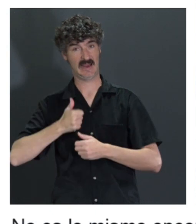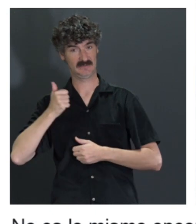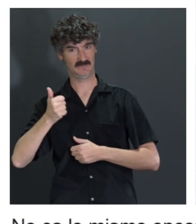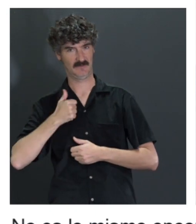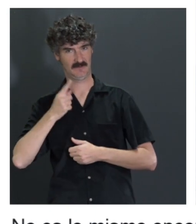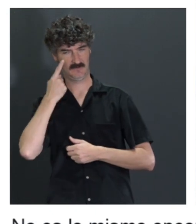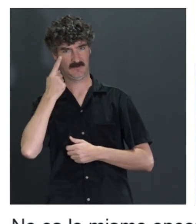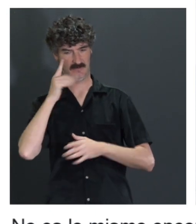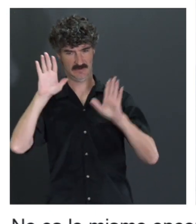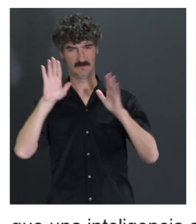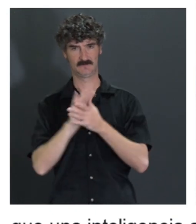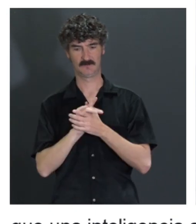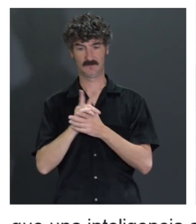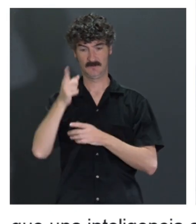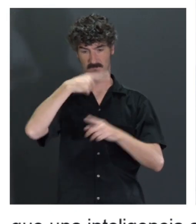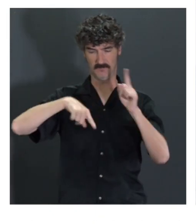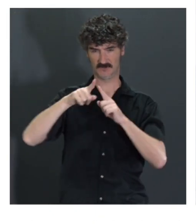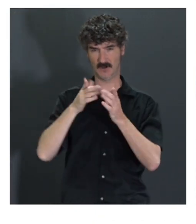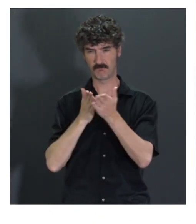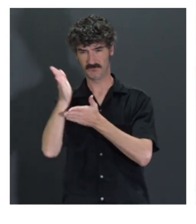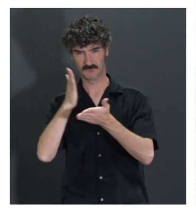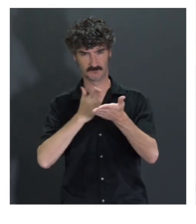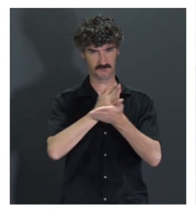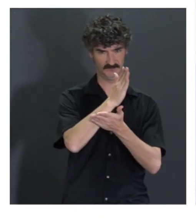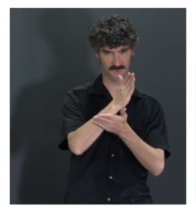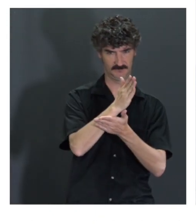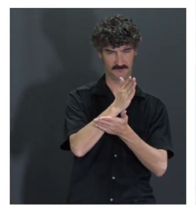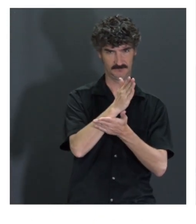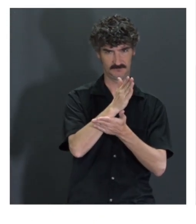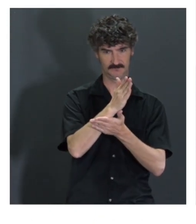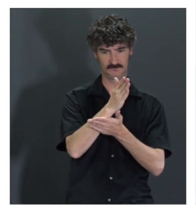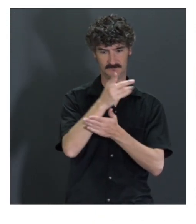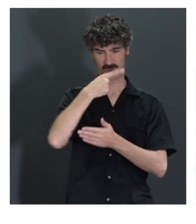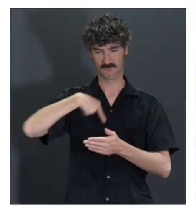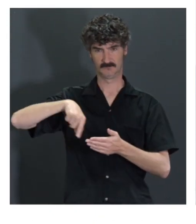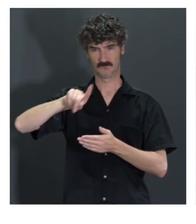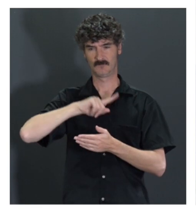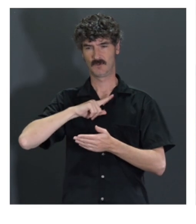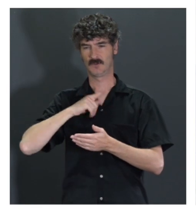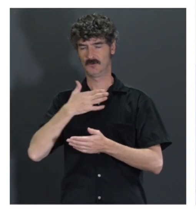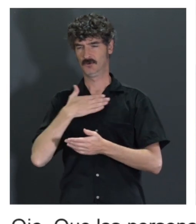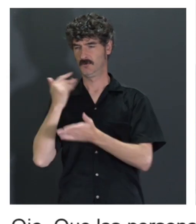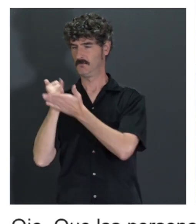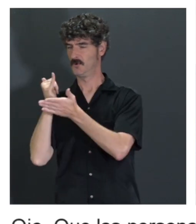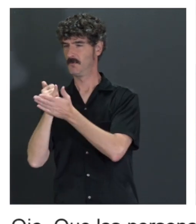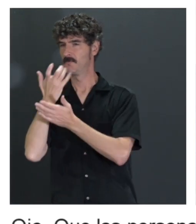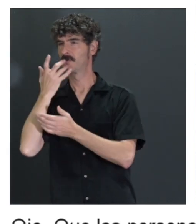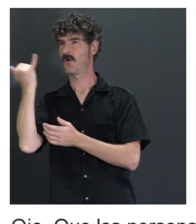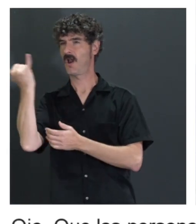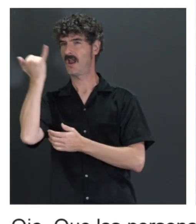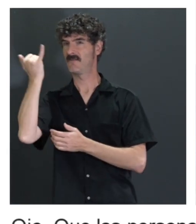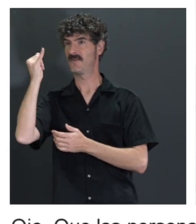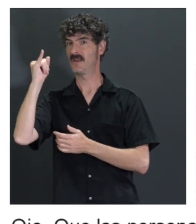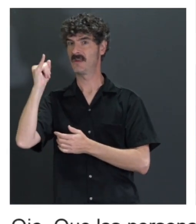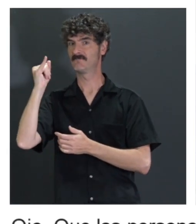ojo, que las personas también tenemos sesgos, ¿eh? Entonces, yo siempre he dicho que bueno, que igual no algún día quiero probar un jefe que sea una IA, porque igual